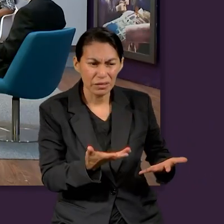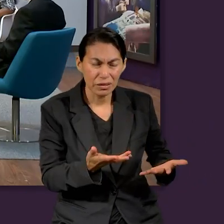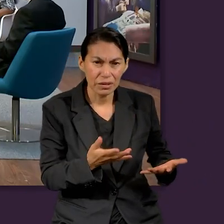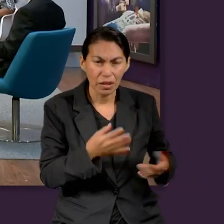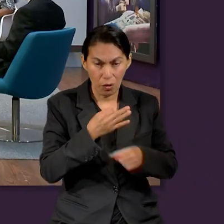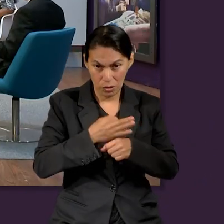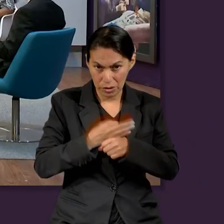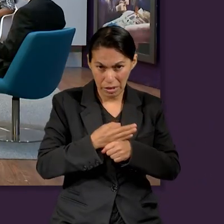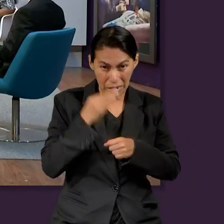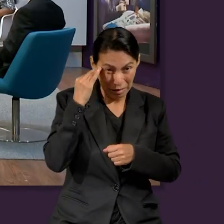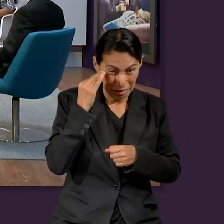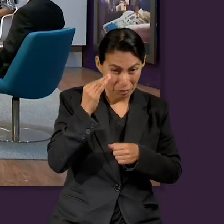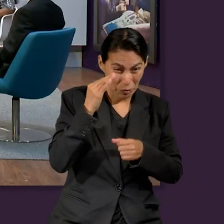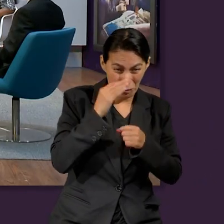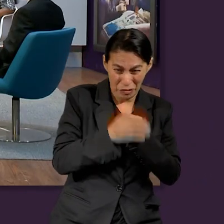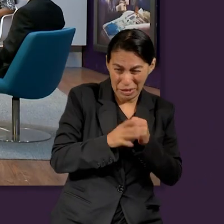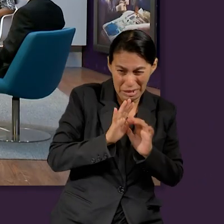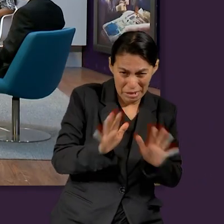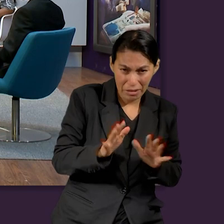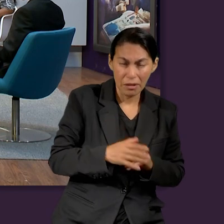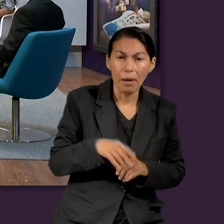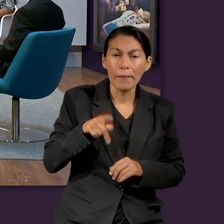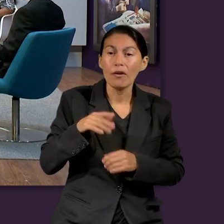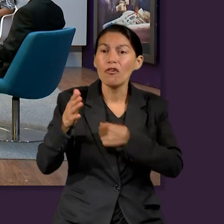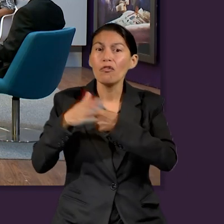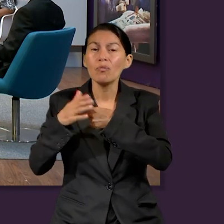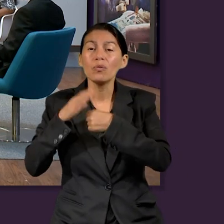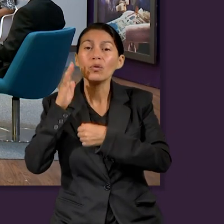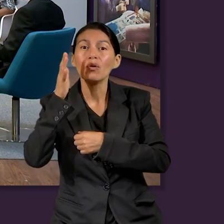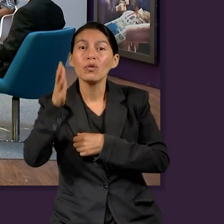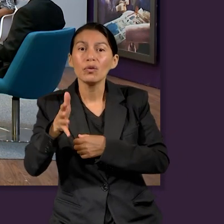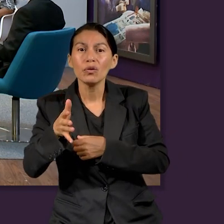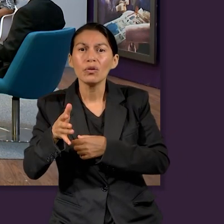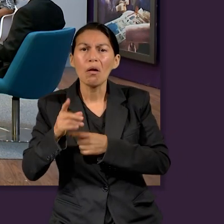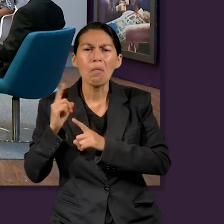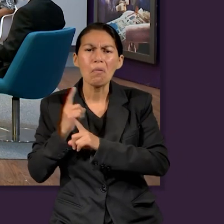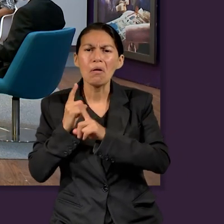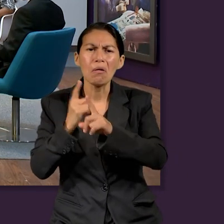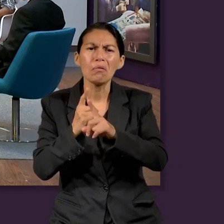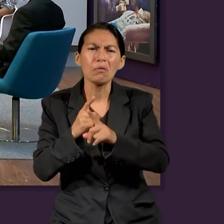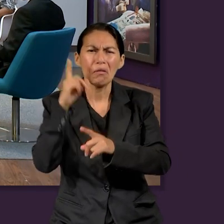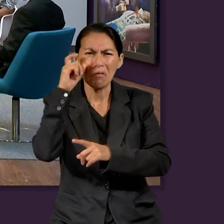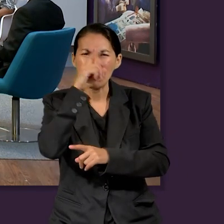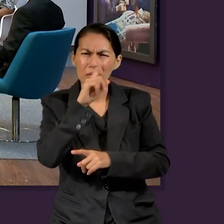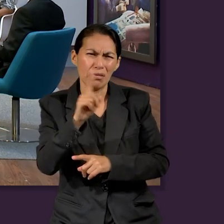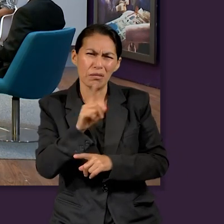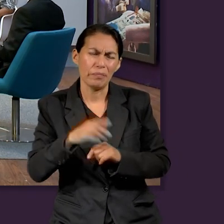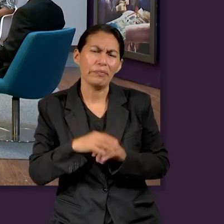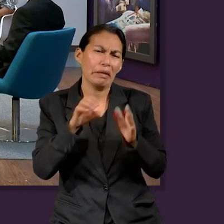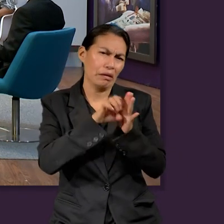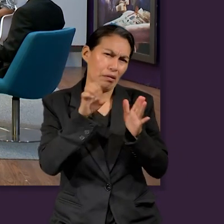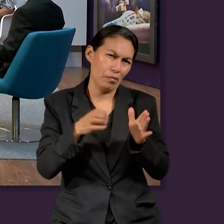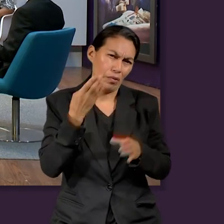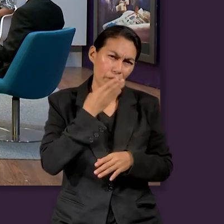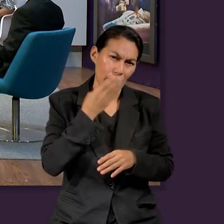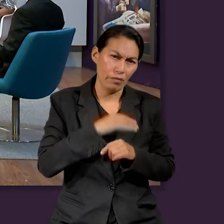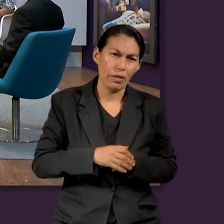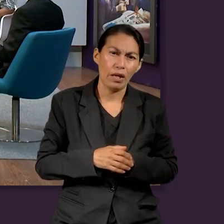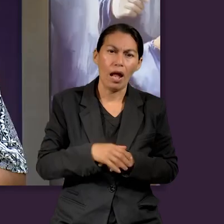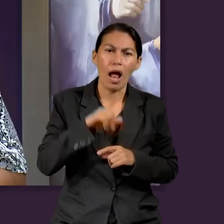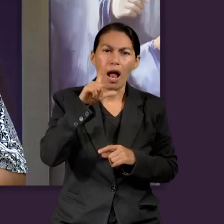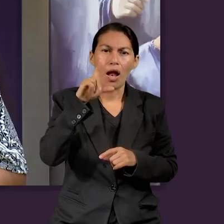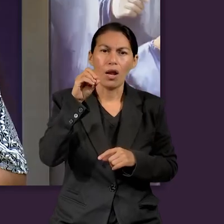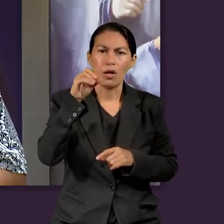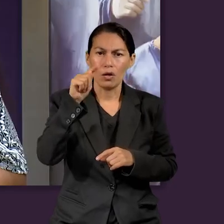cerca. O bueno, estamos en el tiempo del fin, ¿verdad? Pero cuando la persecución venga, no se nos va a hacer difícil. Podemos recordar, por ejemplo, una historia de la Biblia,